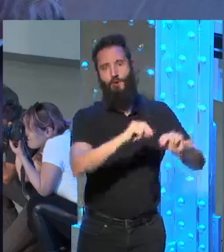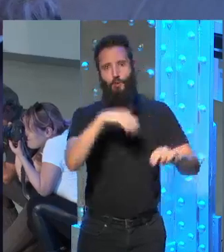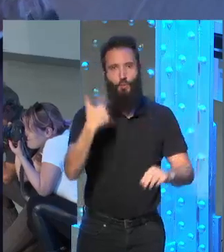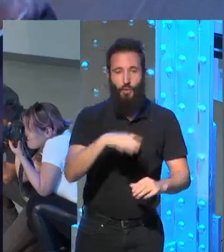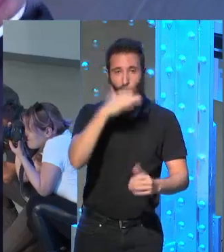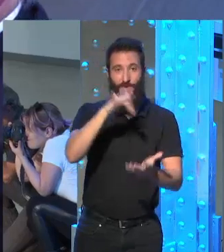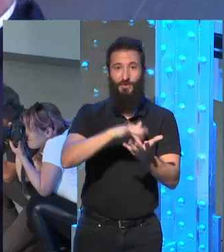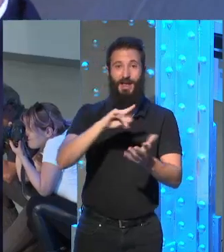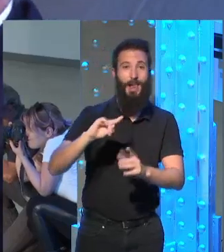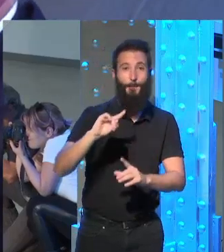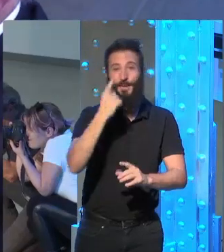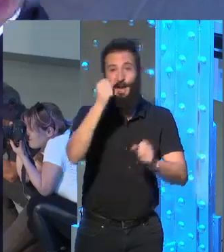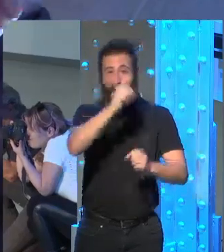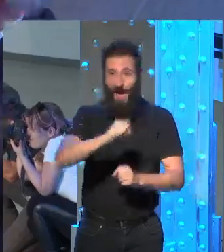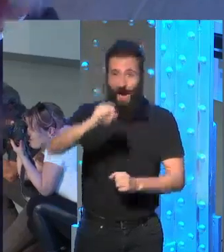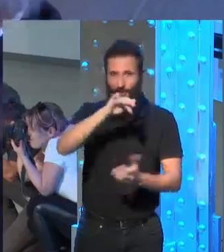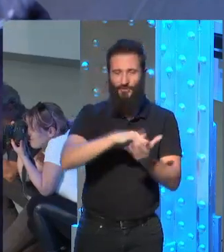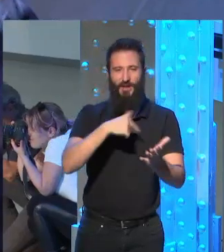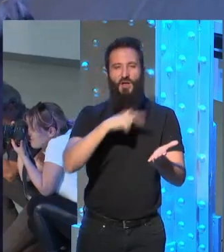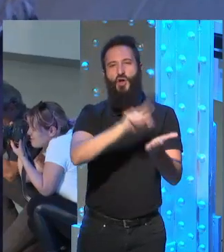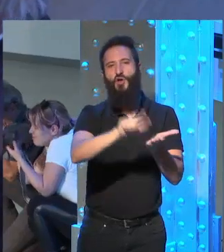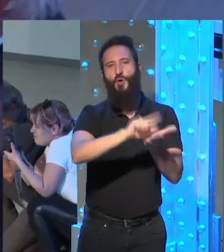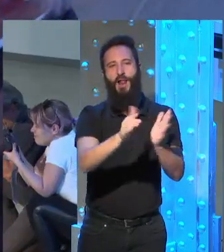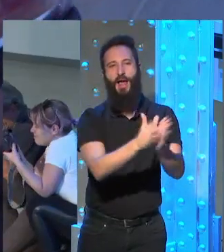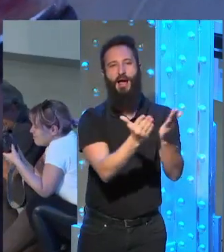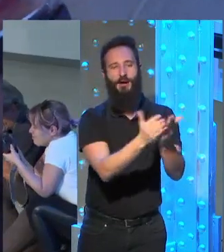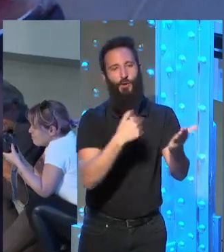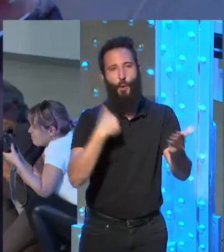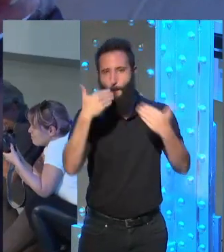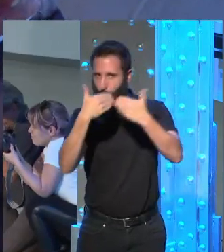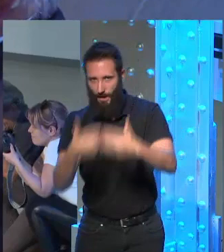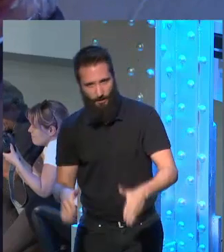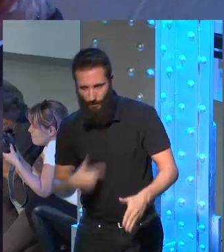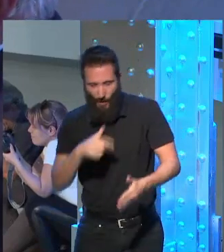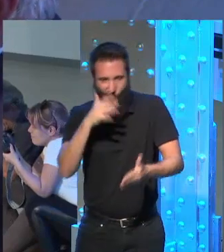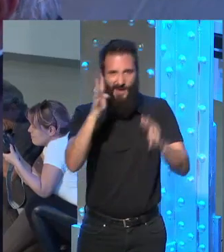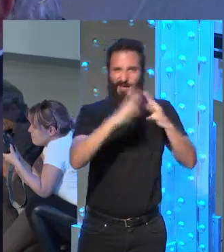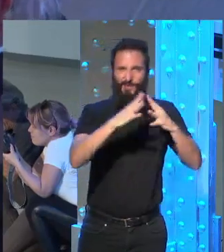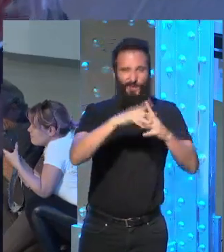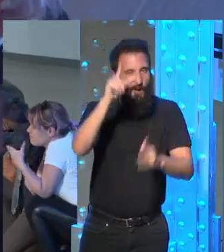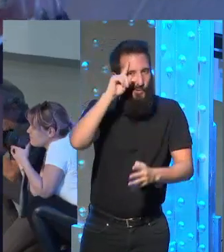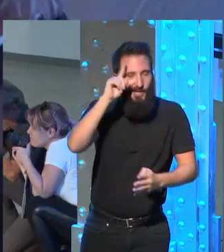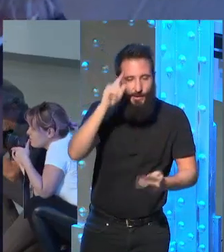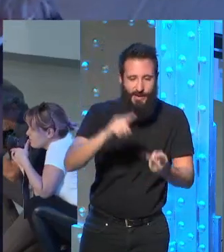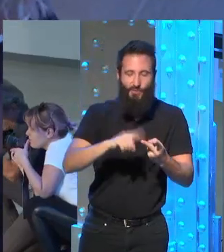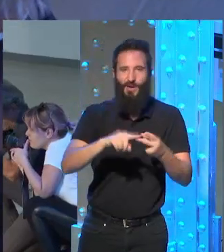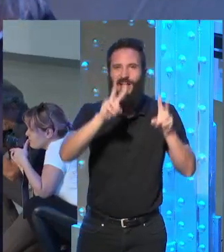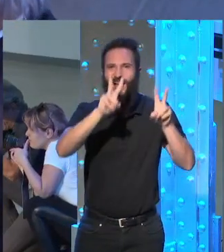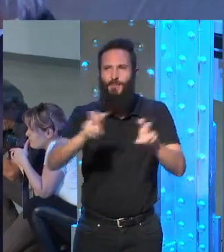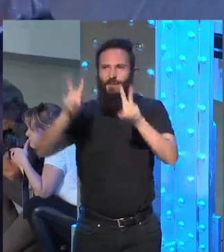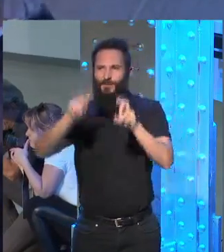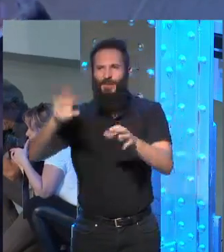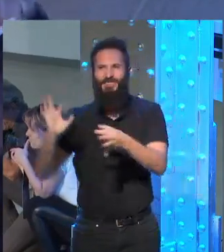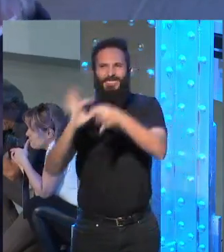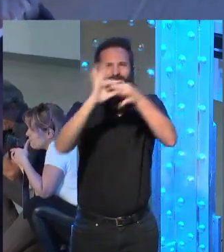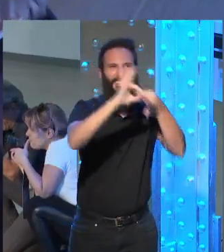novela estando como perdido sin saber la estructura que iba a tener escribiendo episodios que no sabía cómo